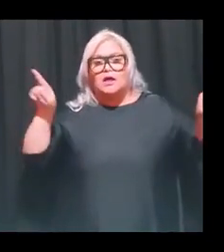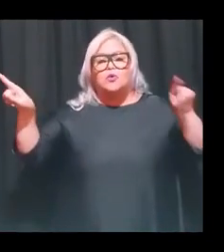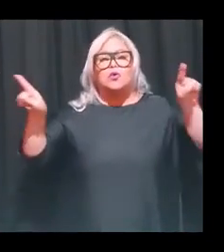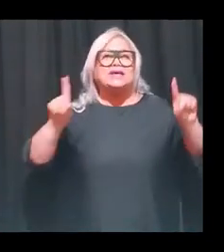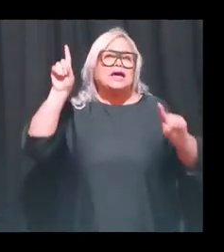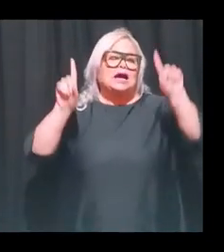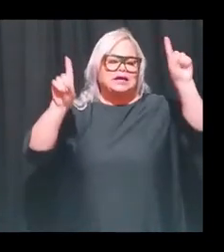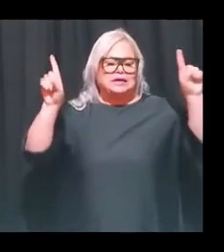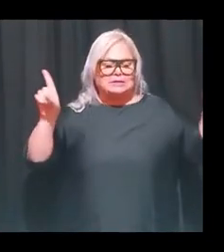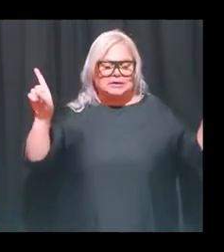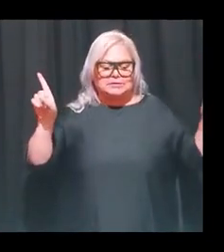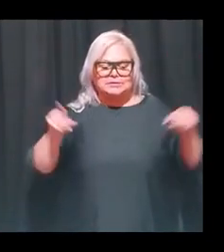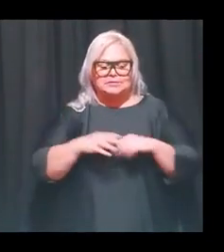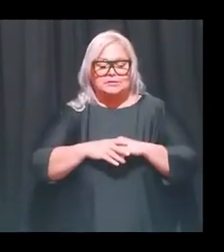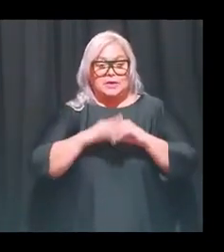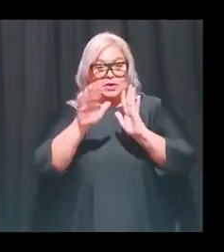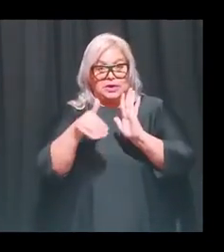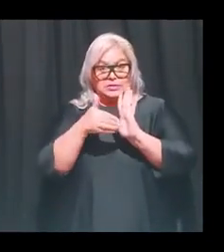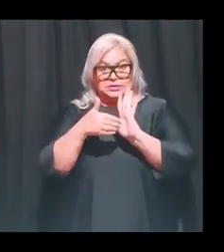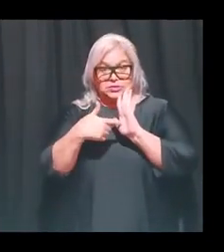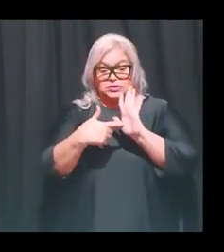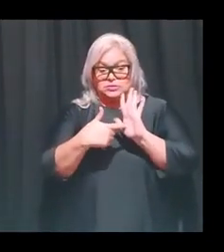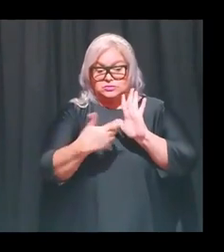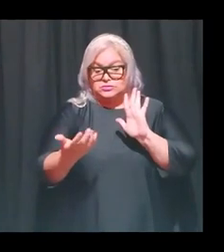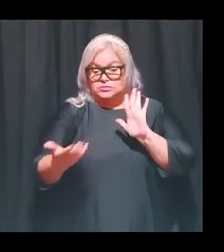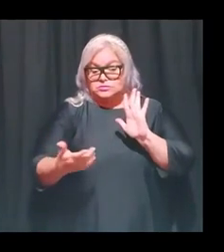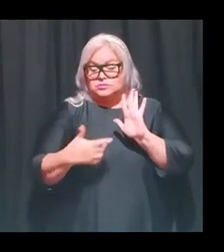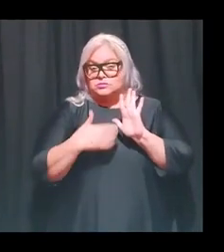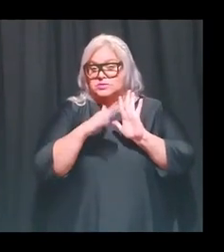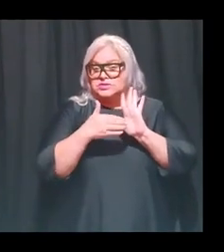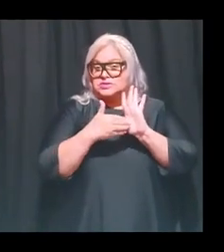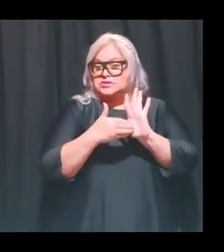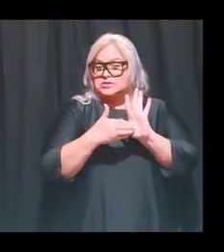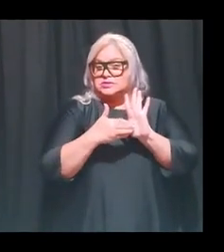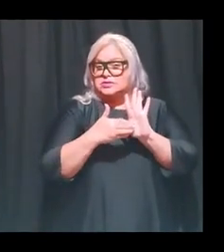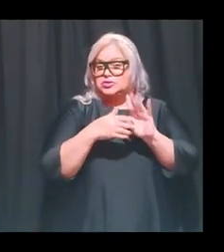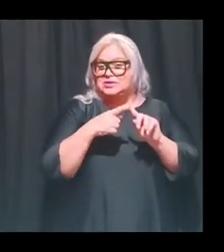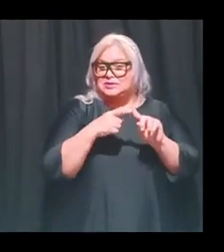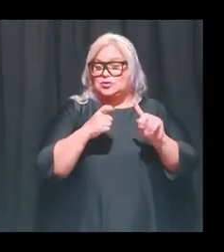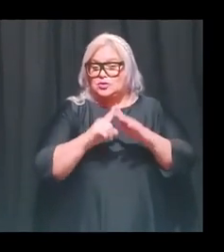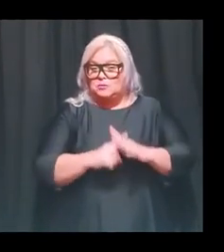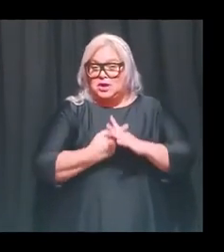y el centro viene siendo como ese centro de donde sale toda la energía.